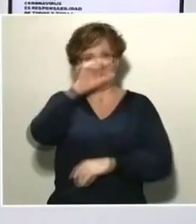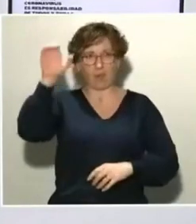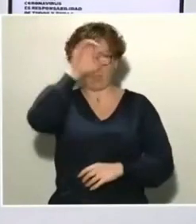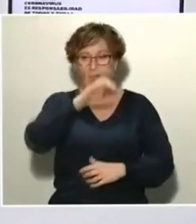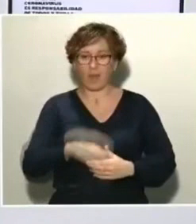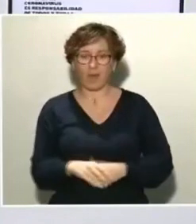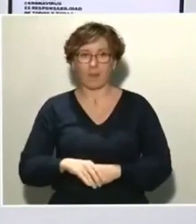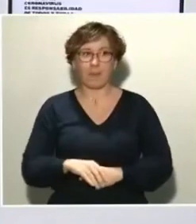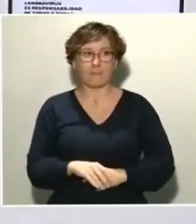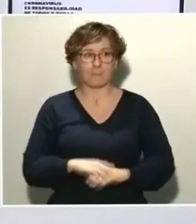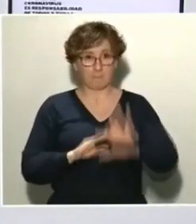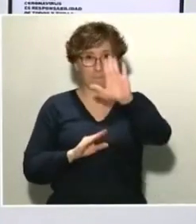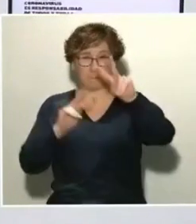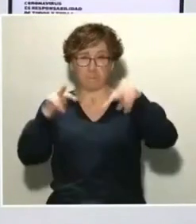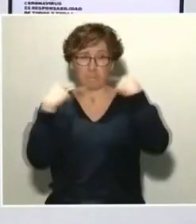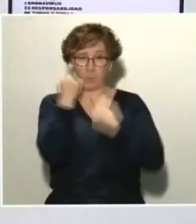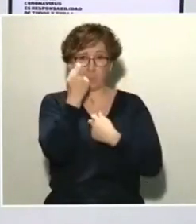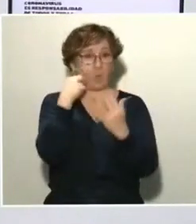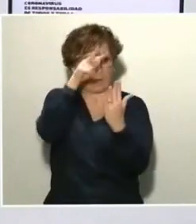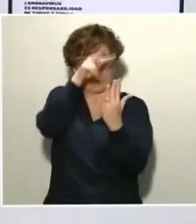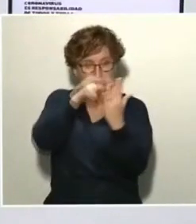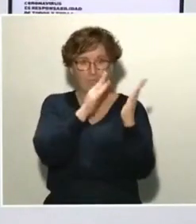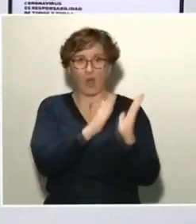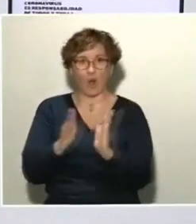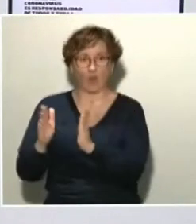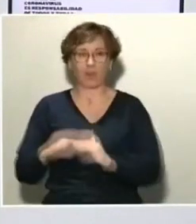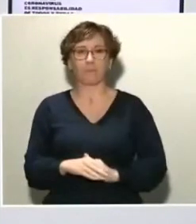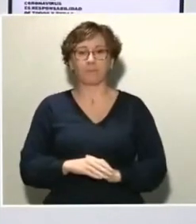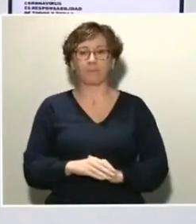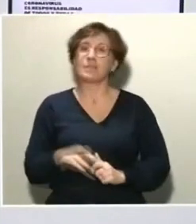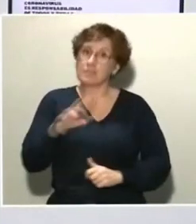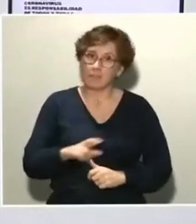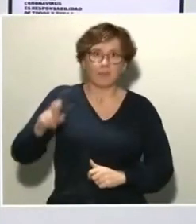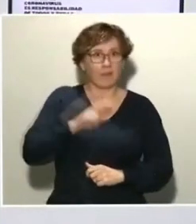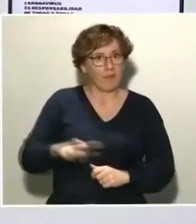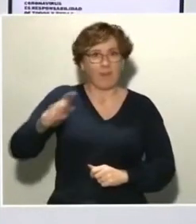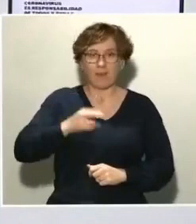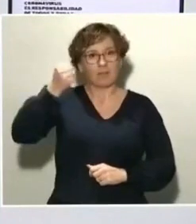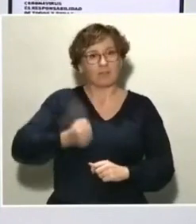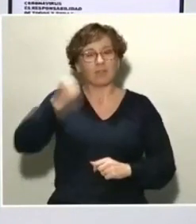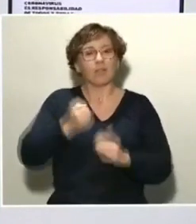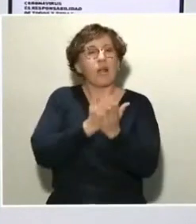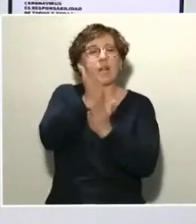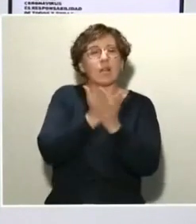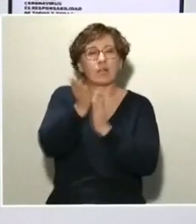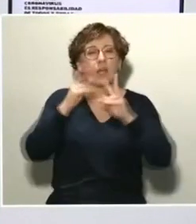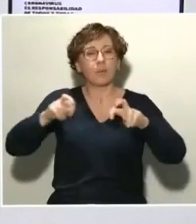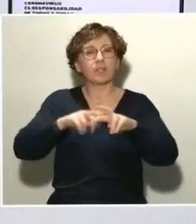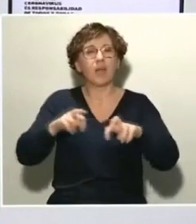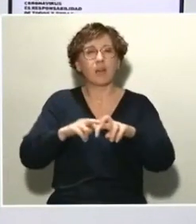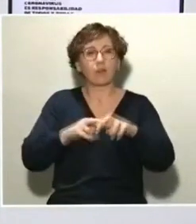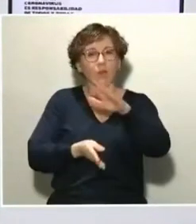Permítame un momento. Se insiste mucho, sobre todo, sobre el desarrollo de cualquier línea de investigación como las que ha